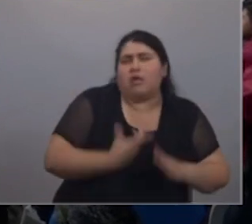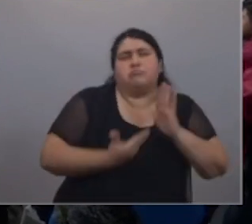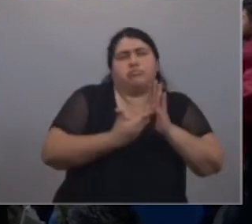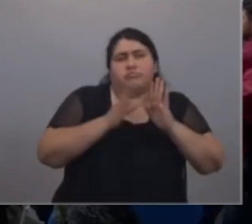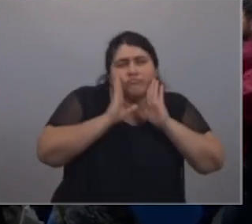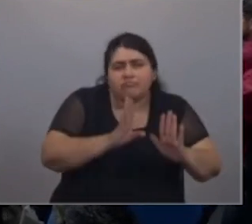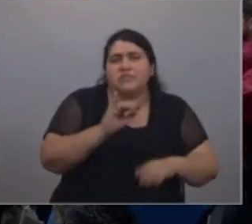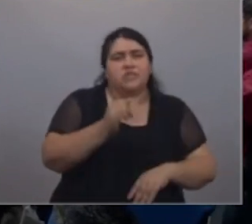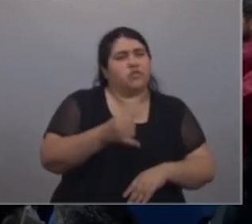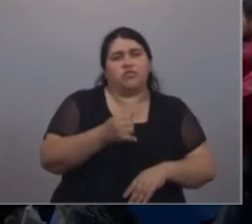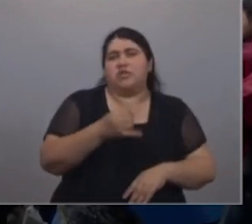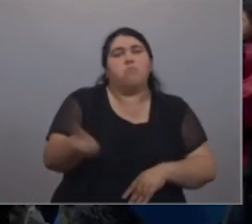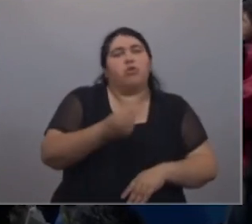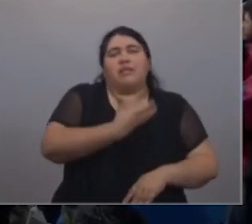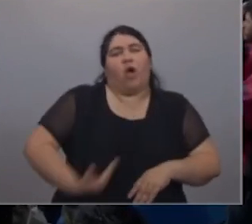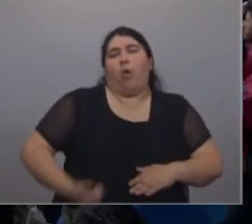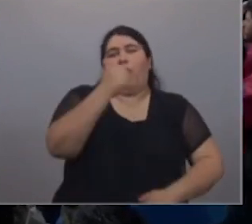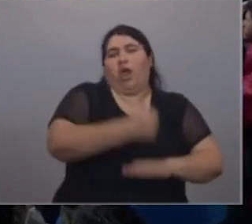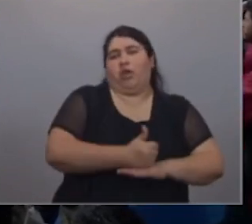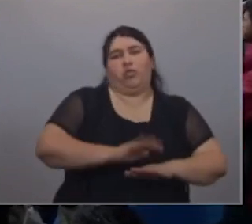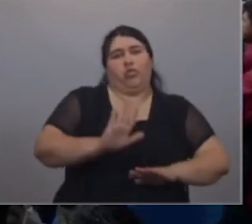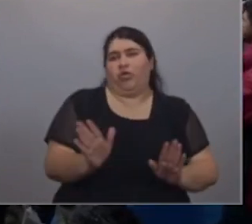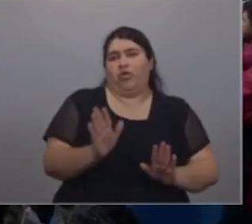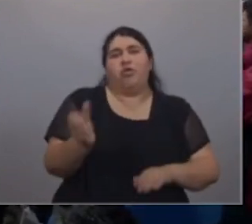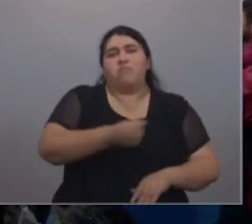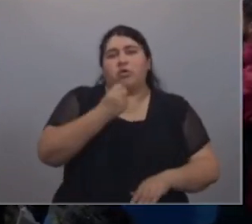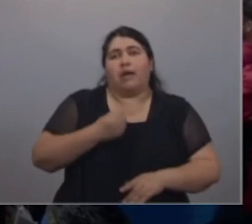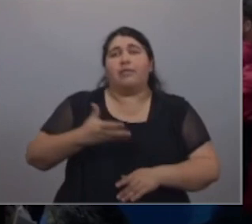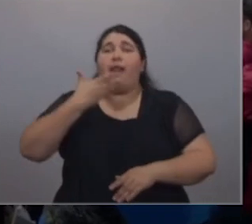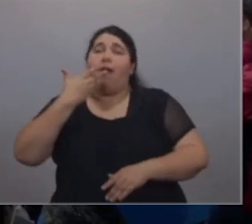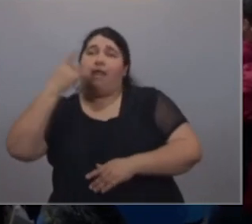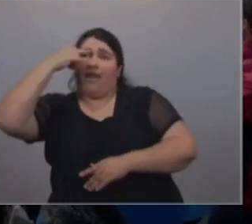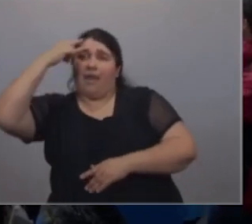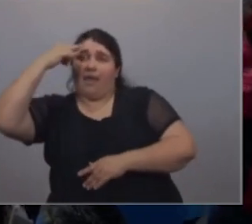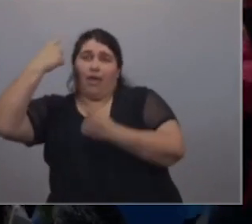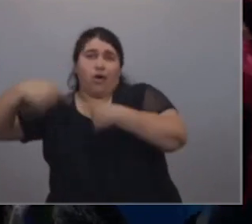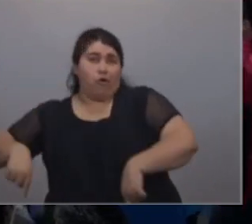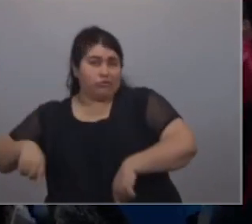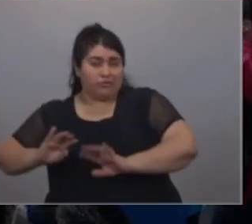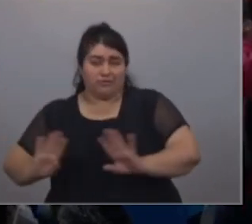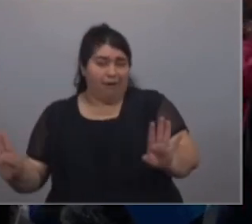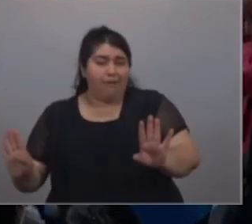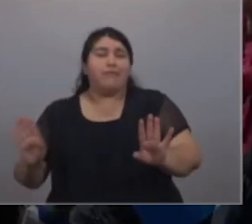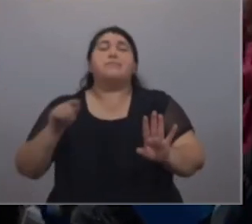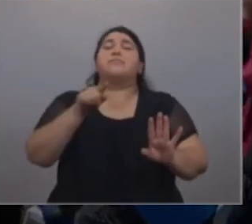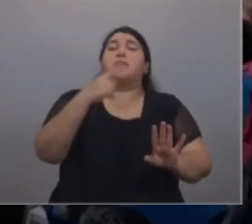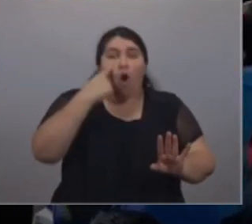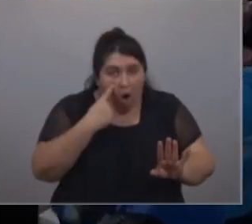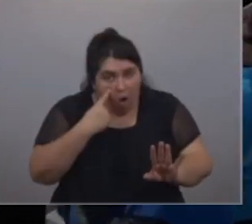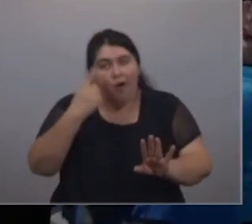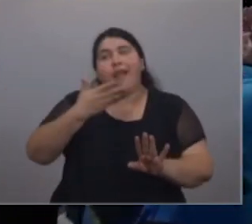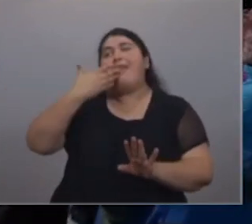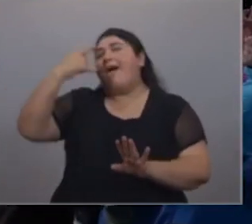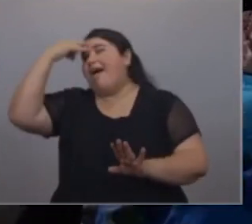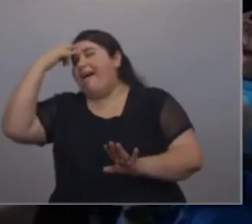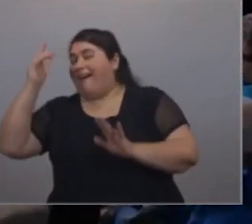ni más ni menos que Estado presente, así que ojo con los que venden espejitos de colores, uno va, ojo con los que venden espejitos